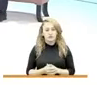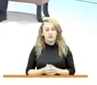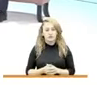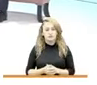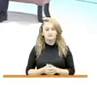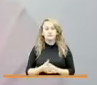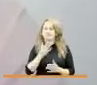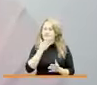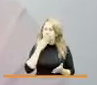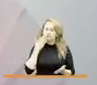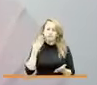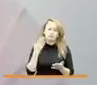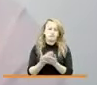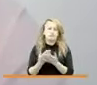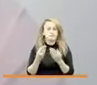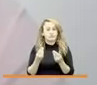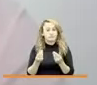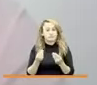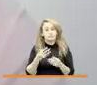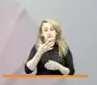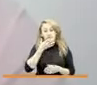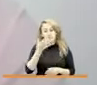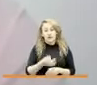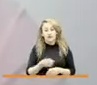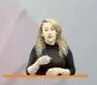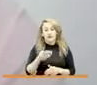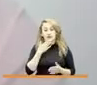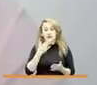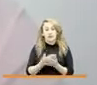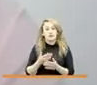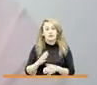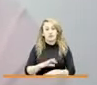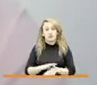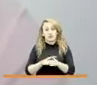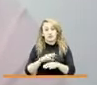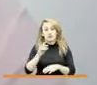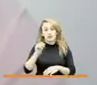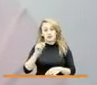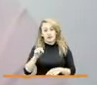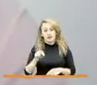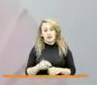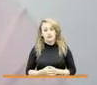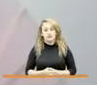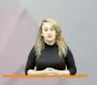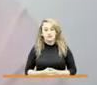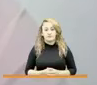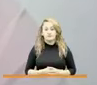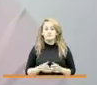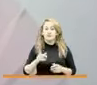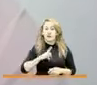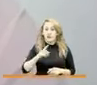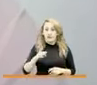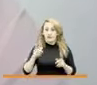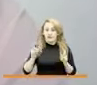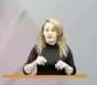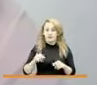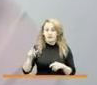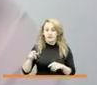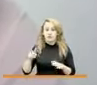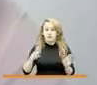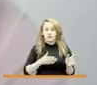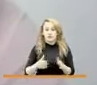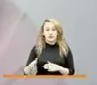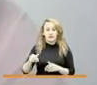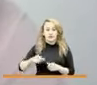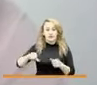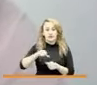agradecer infinitamente al doctor Dan Harry y a su líder del plan de retorno de ubicaciones